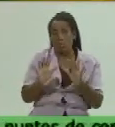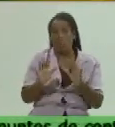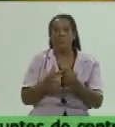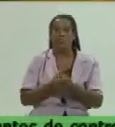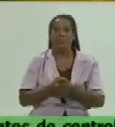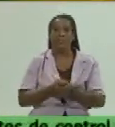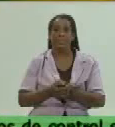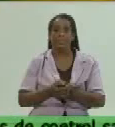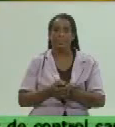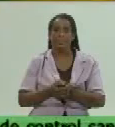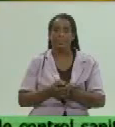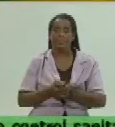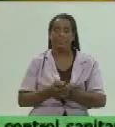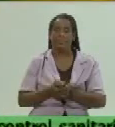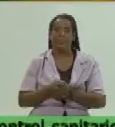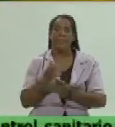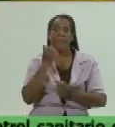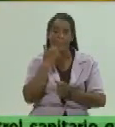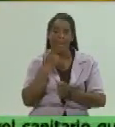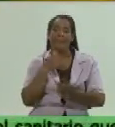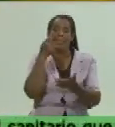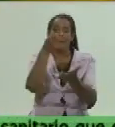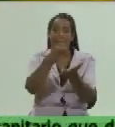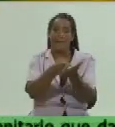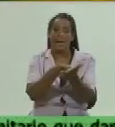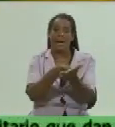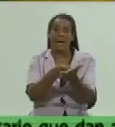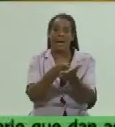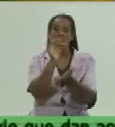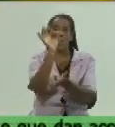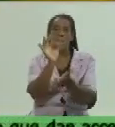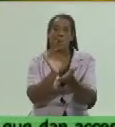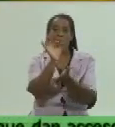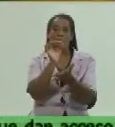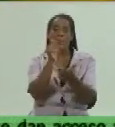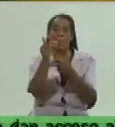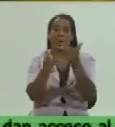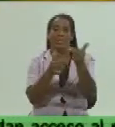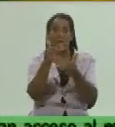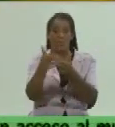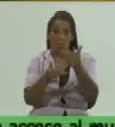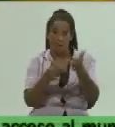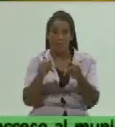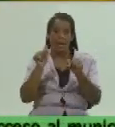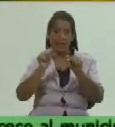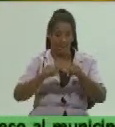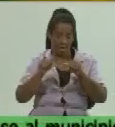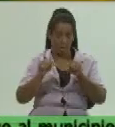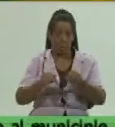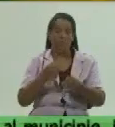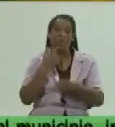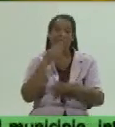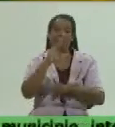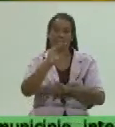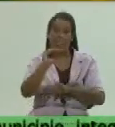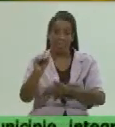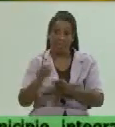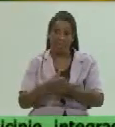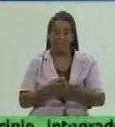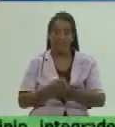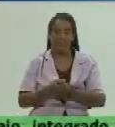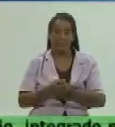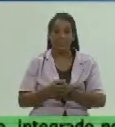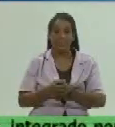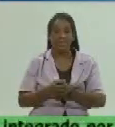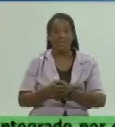y además que se pague el impuesto por hacerlo y es parte también de lo que estamos yo diría fomentando los proyectos de desarrollo